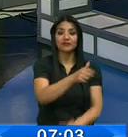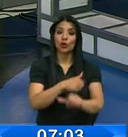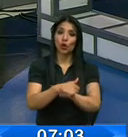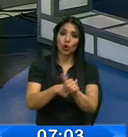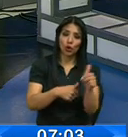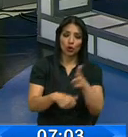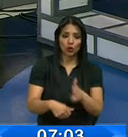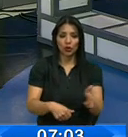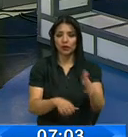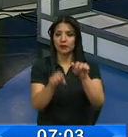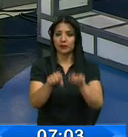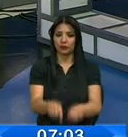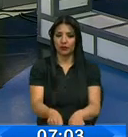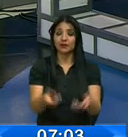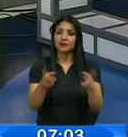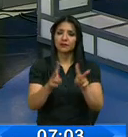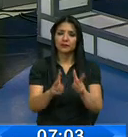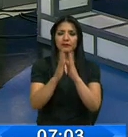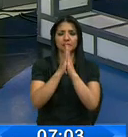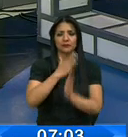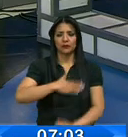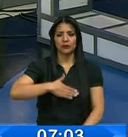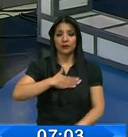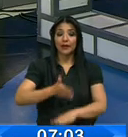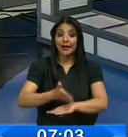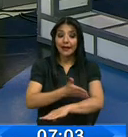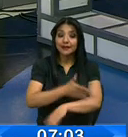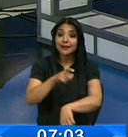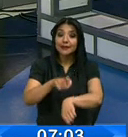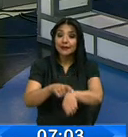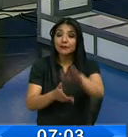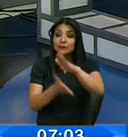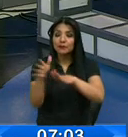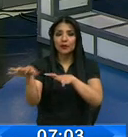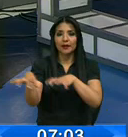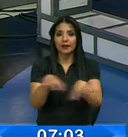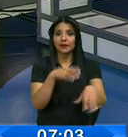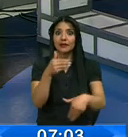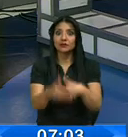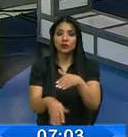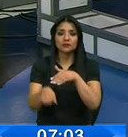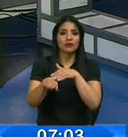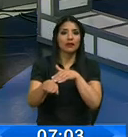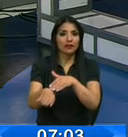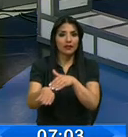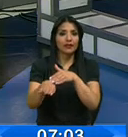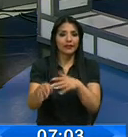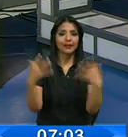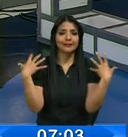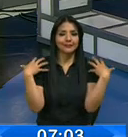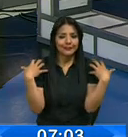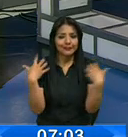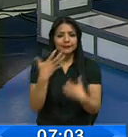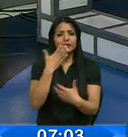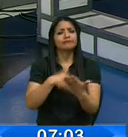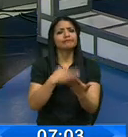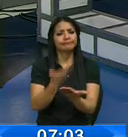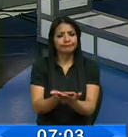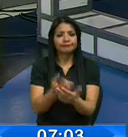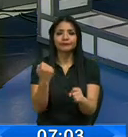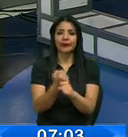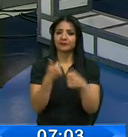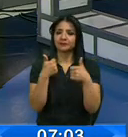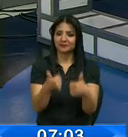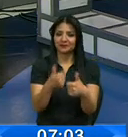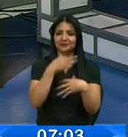alternas, y lo que siempre le decimos, por favor, salga con tiempito, para que no esté en el corre, corre y se estrés, y pueda desvegar a trabajar con mucho